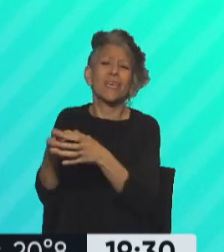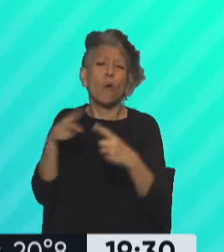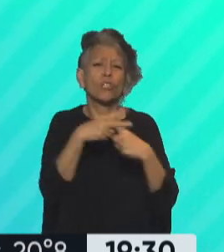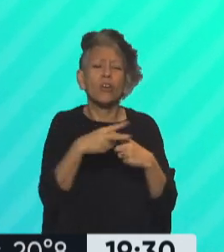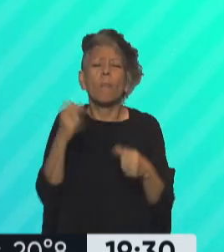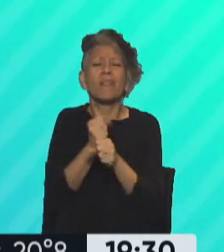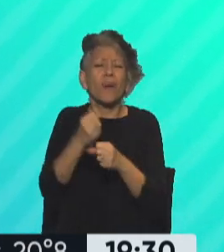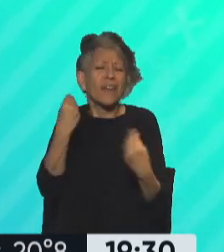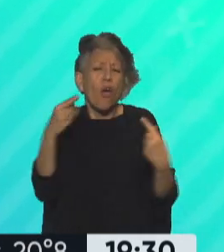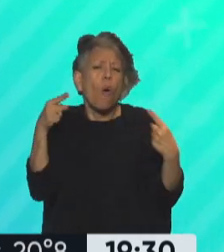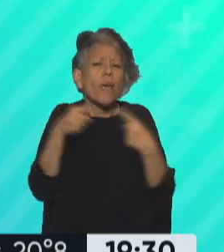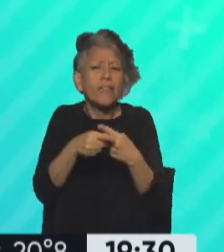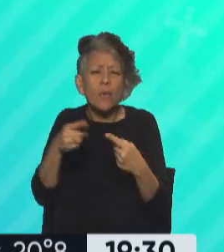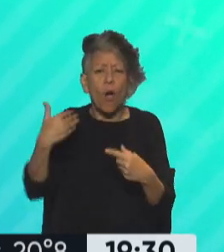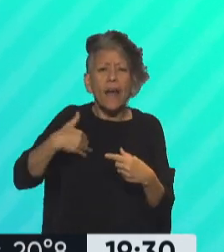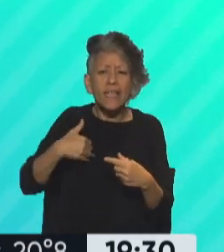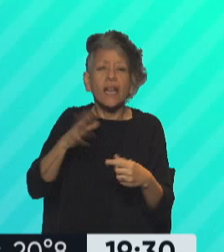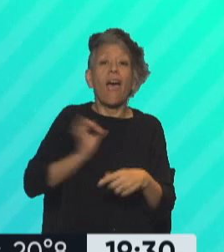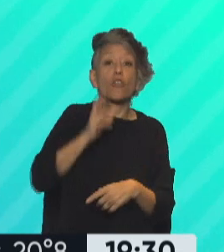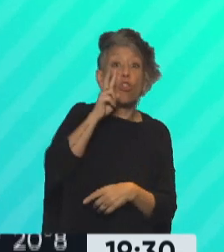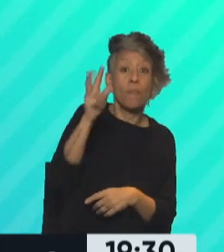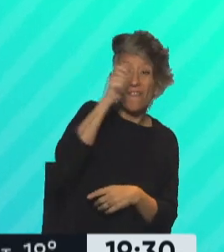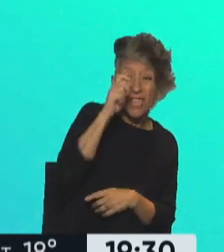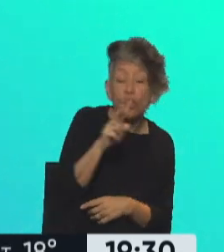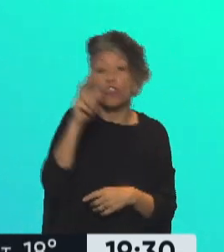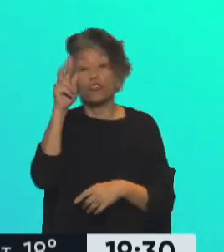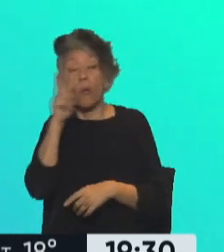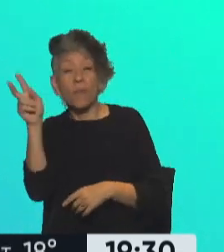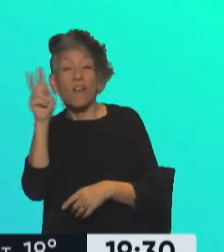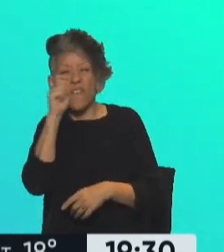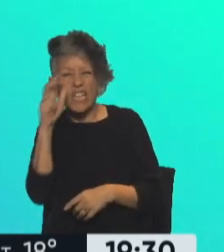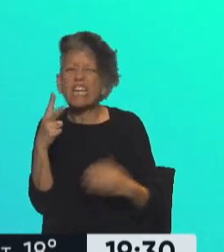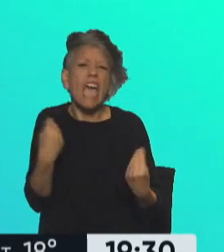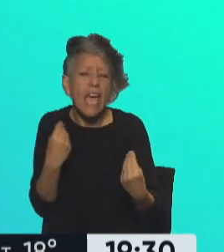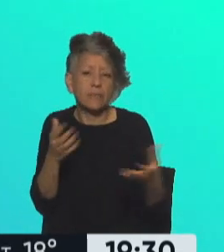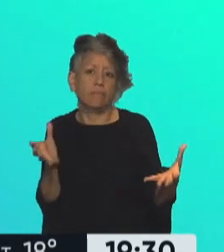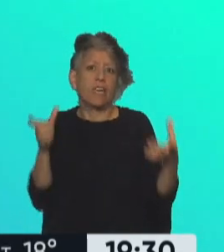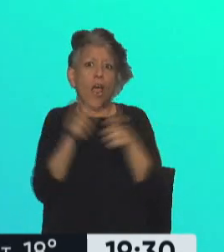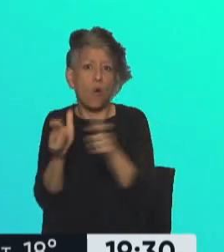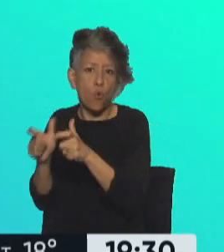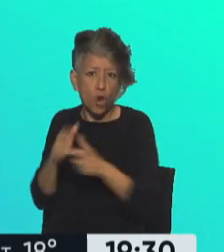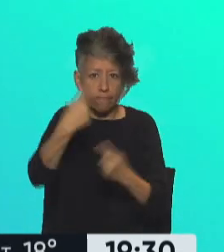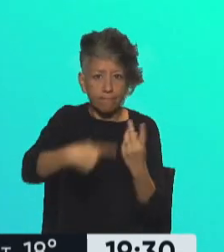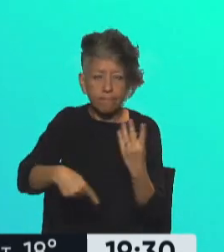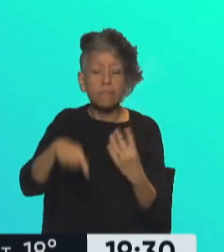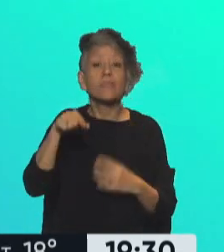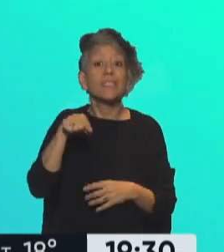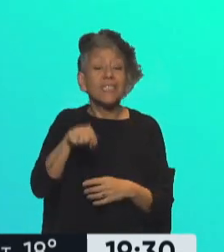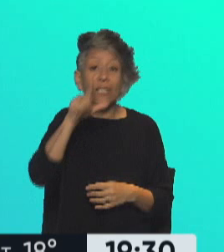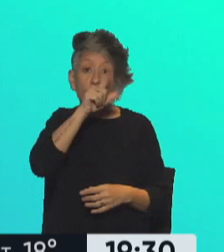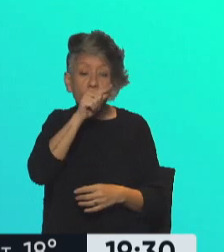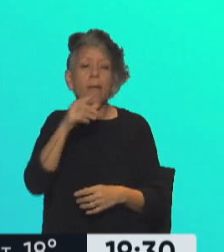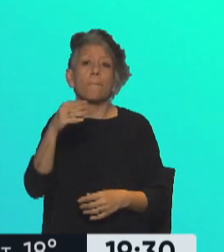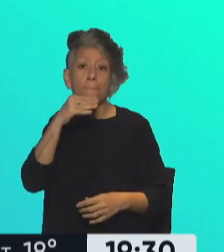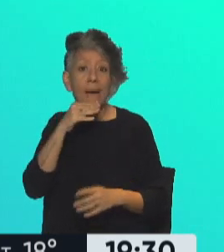los objetivos argentinos para los años 2022 y 2023. Se refiere a reuniones con el BID. Y en este hilo de tuit, Sergio Massa dice